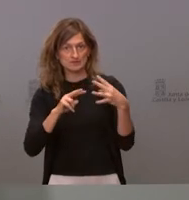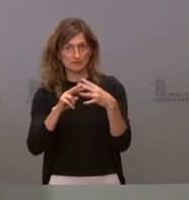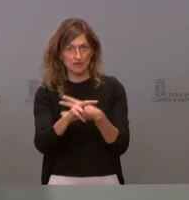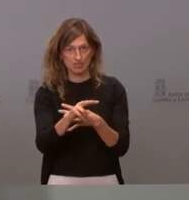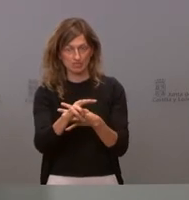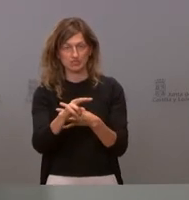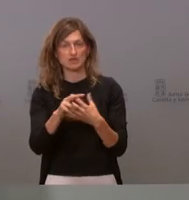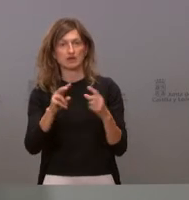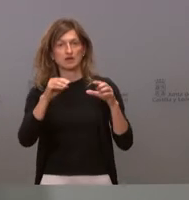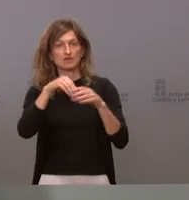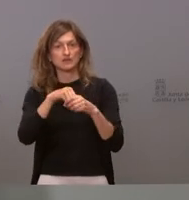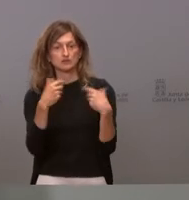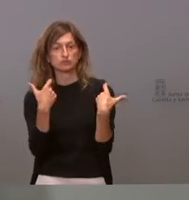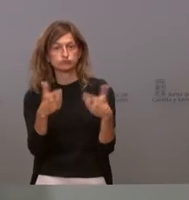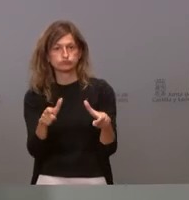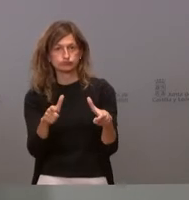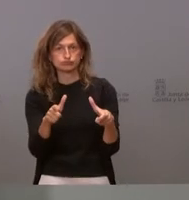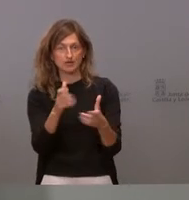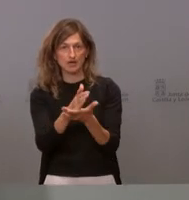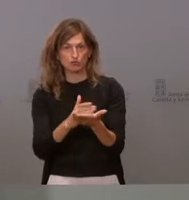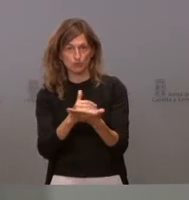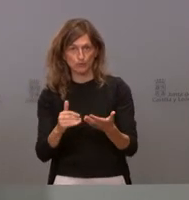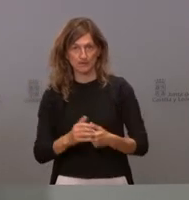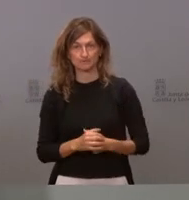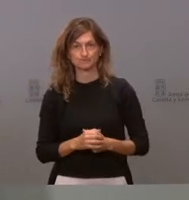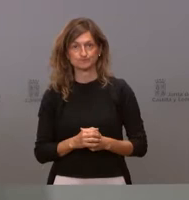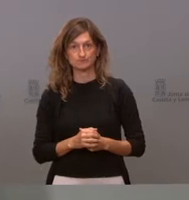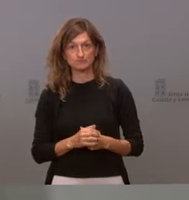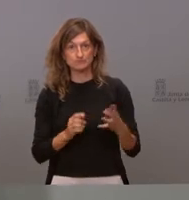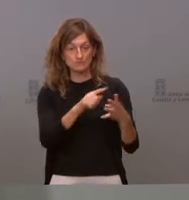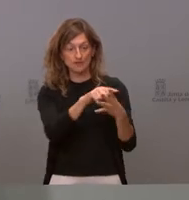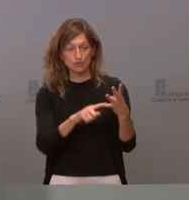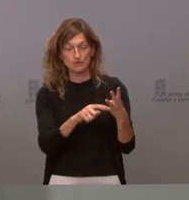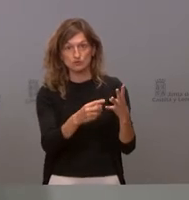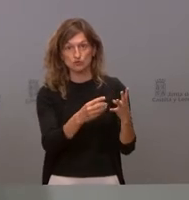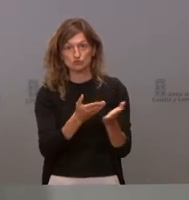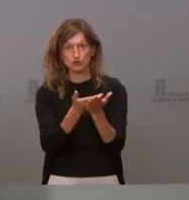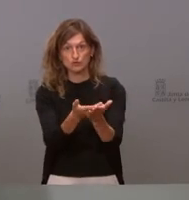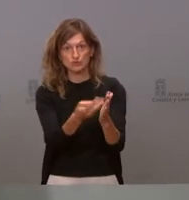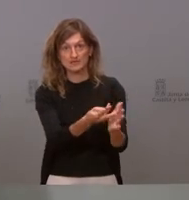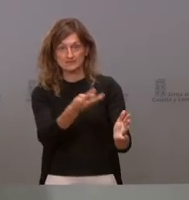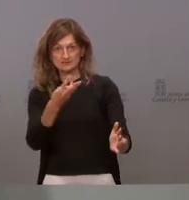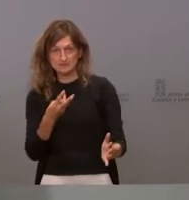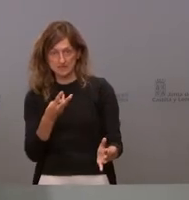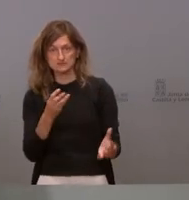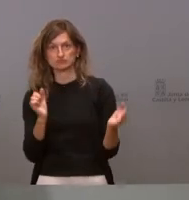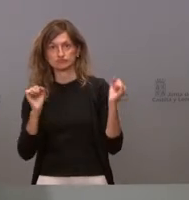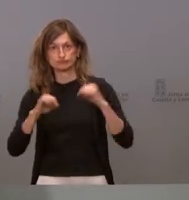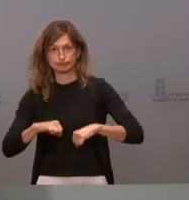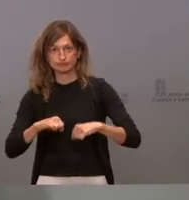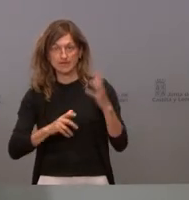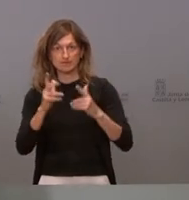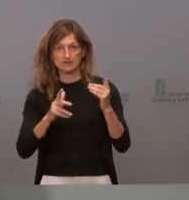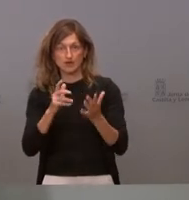dentro de la Administración autonómica. Tres de cada cuatro solicitudes son estimadas en el ámbito de la Administración autonómica,